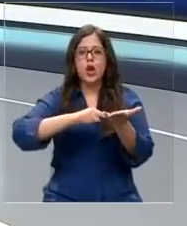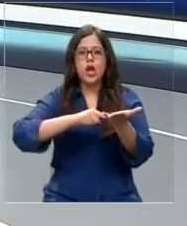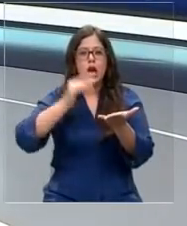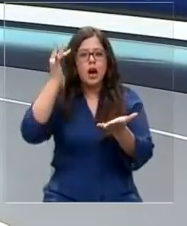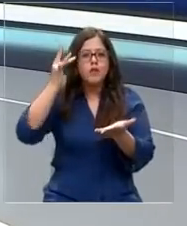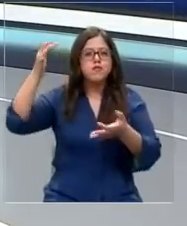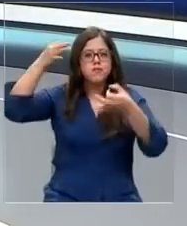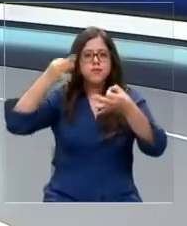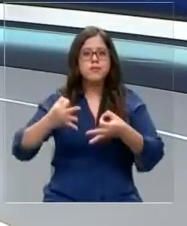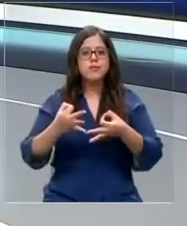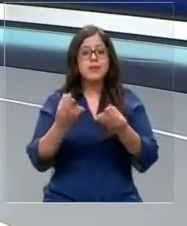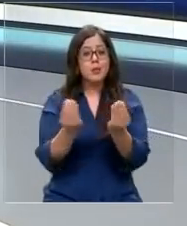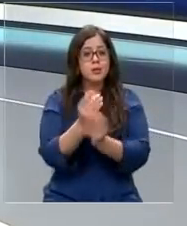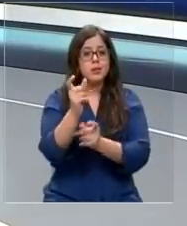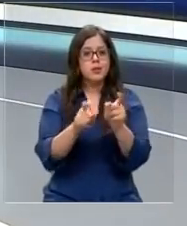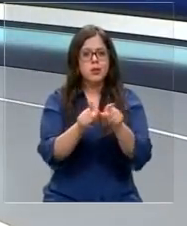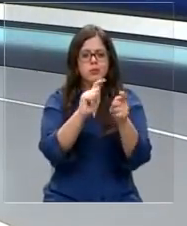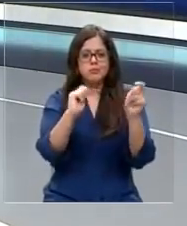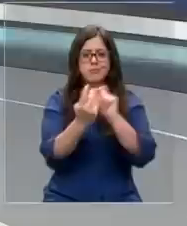muchos les han cambiado la vida.